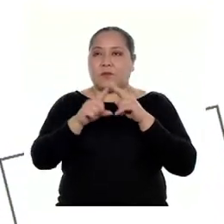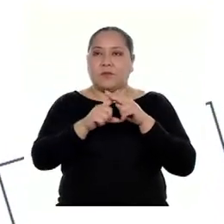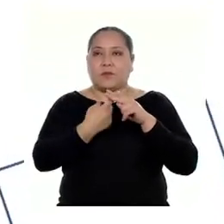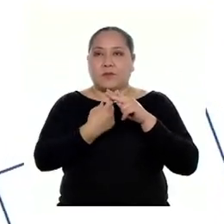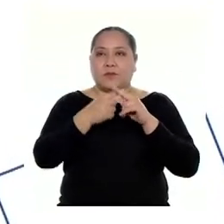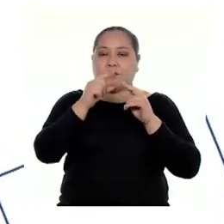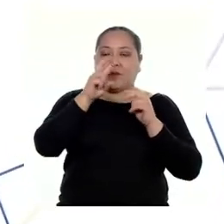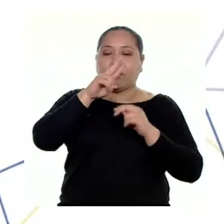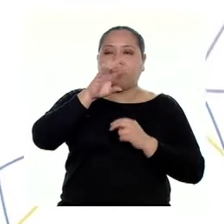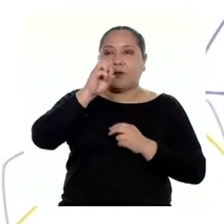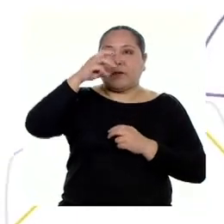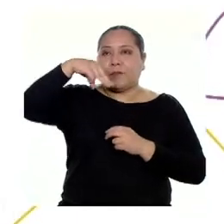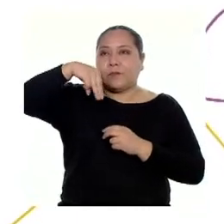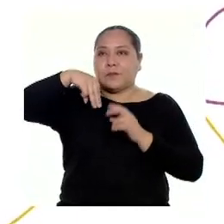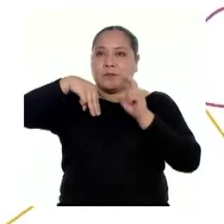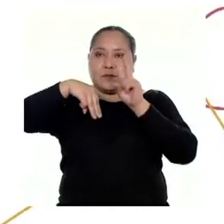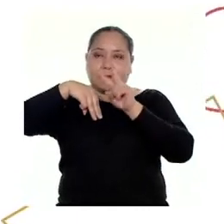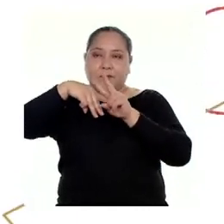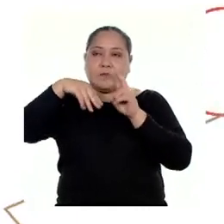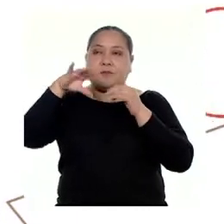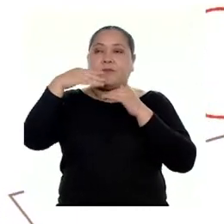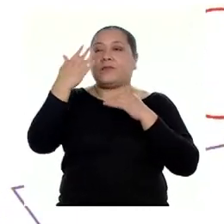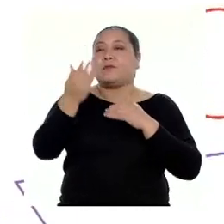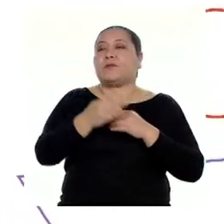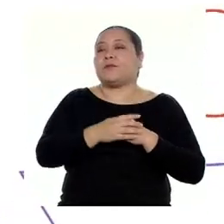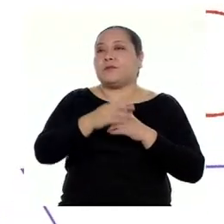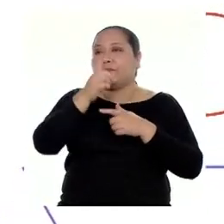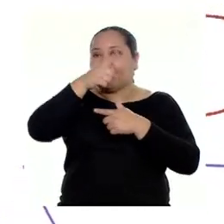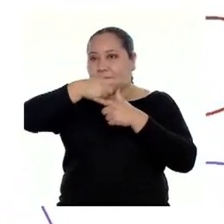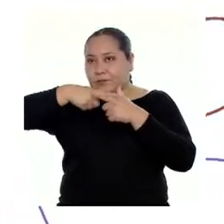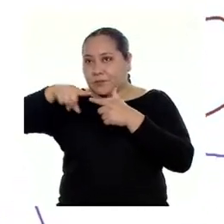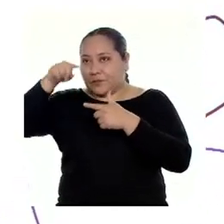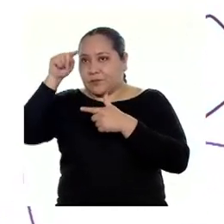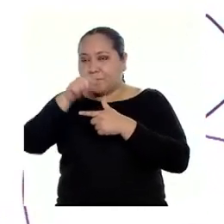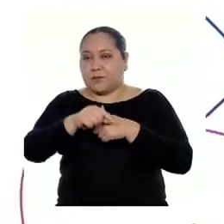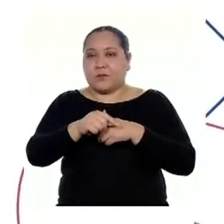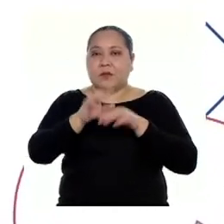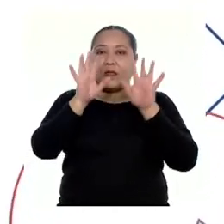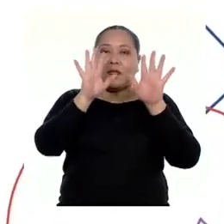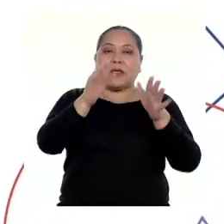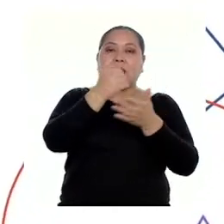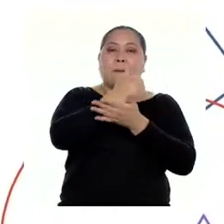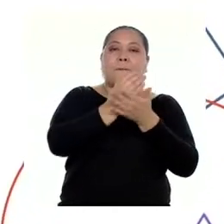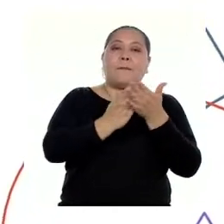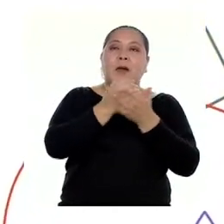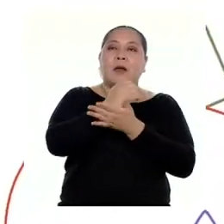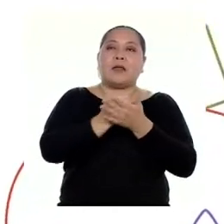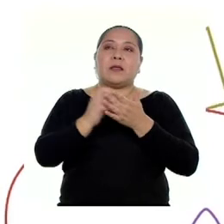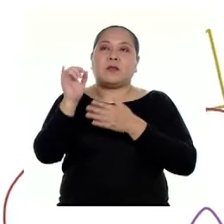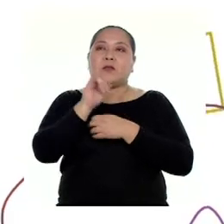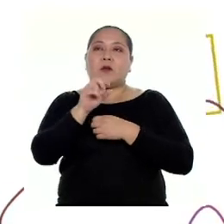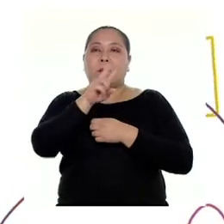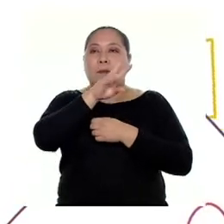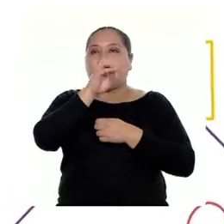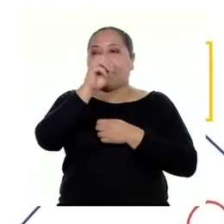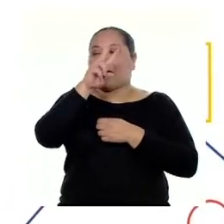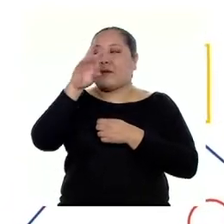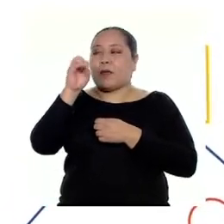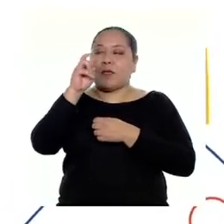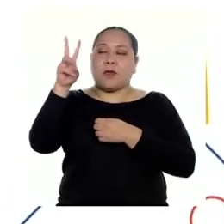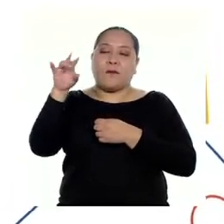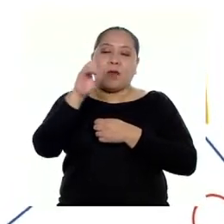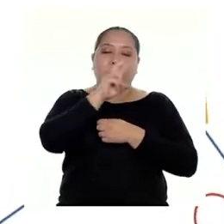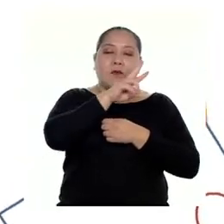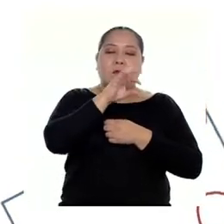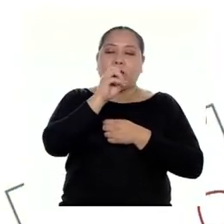200 metros cuadrados. Después, vamos a dividir esto en 10 partes iguales de 20 metros cuadrados cada uno.